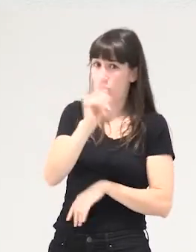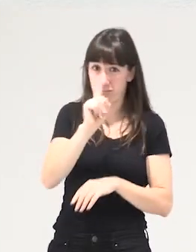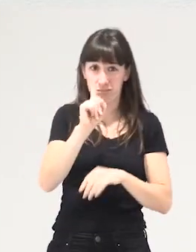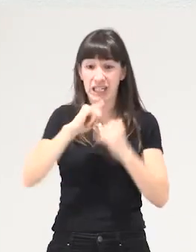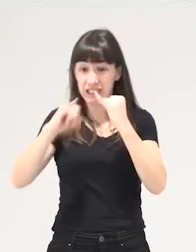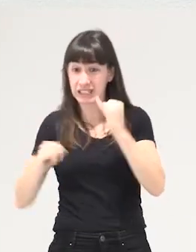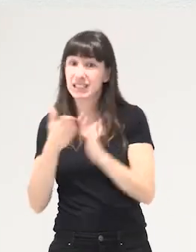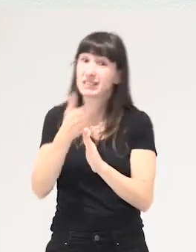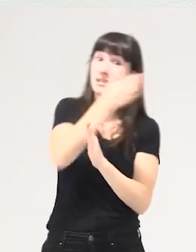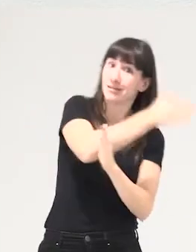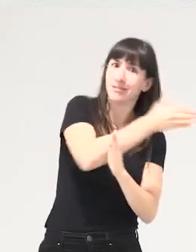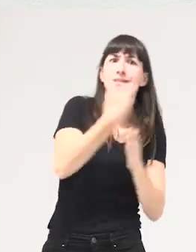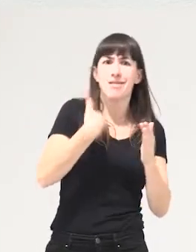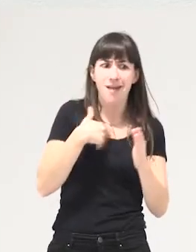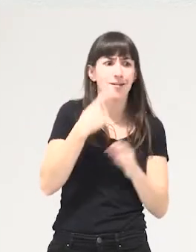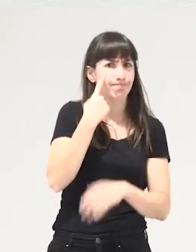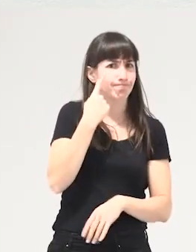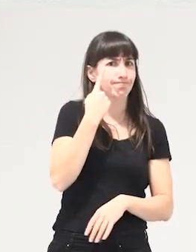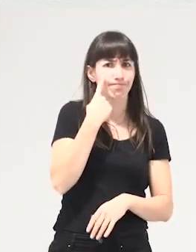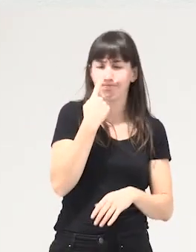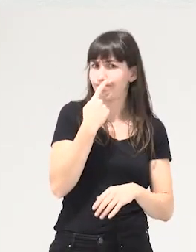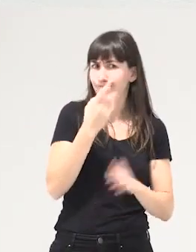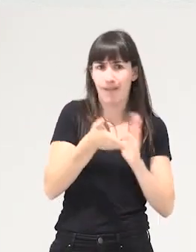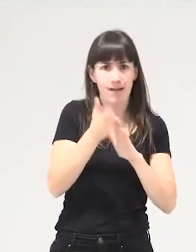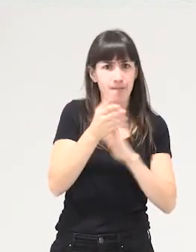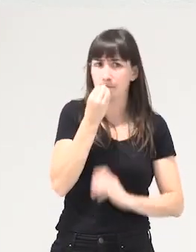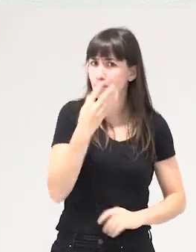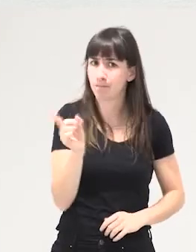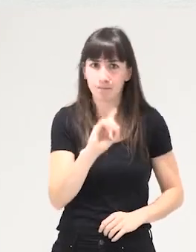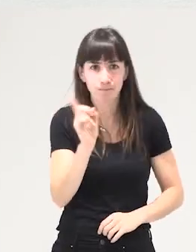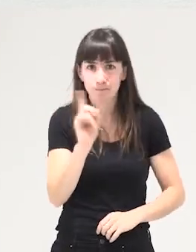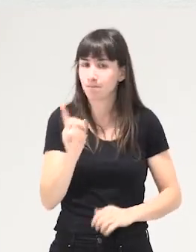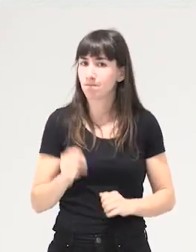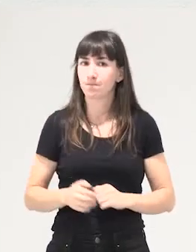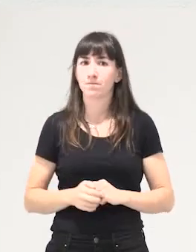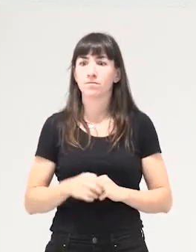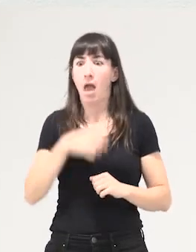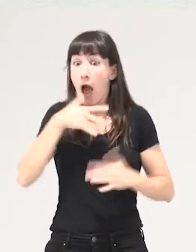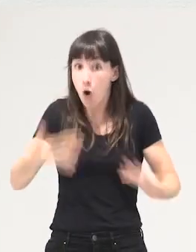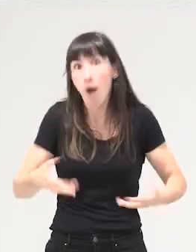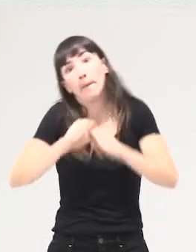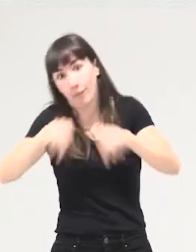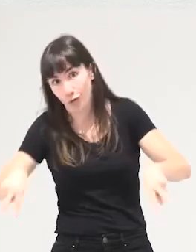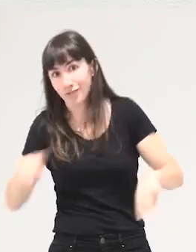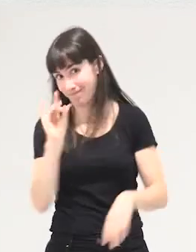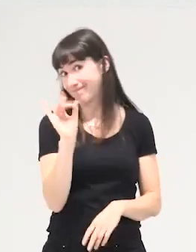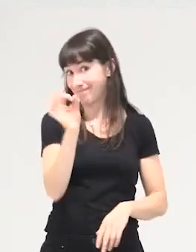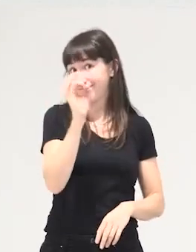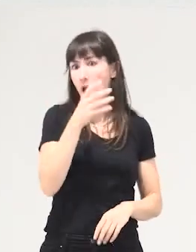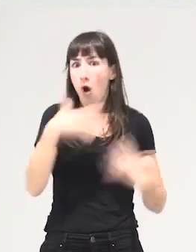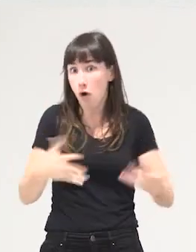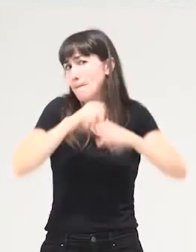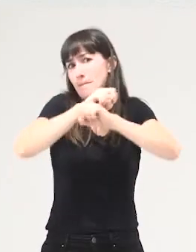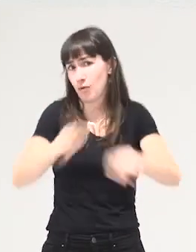financiero estábamos diciendo es que la cosa no va nada bien otra cosa es ahora digamos y ahora va todavía peor y ahora lo que estamos viendo